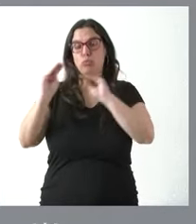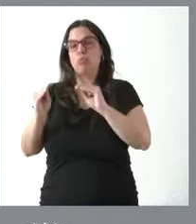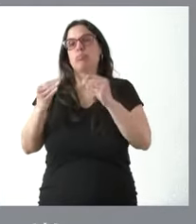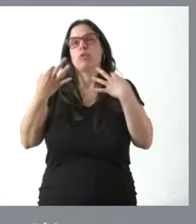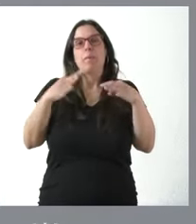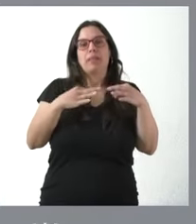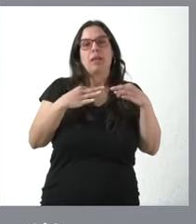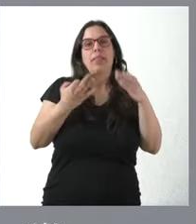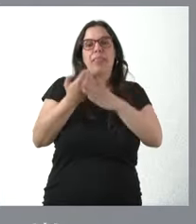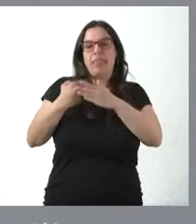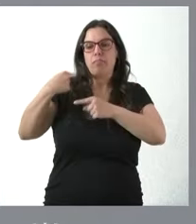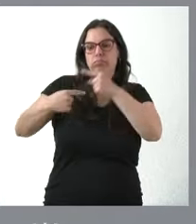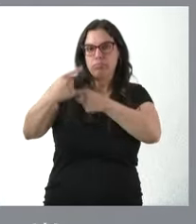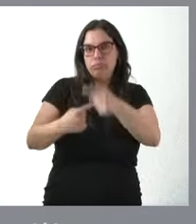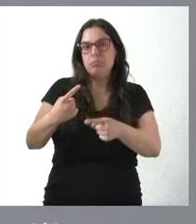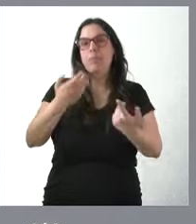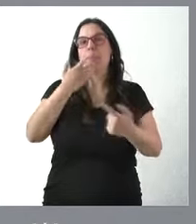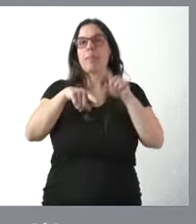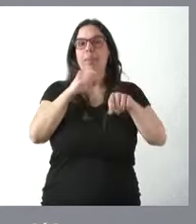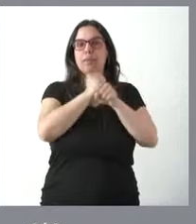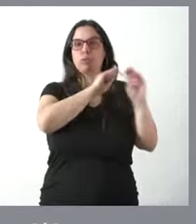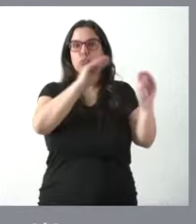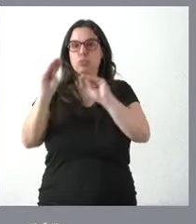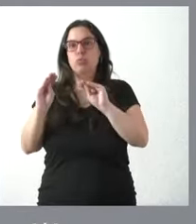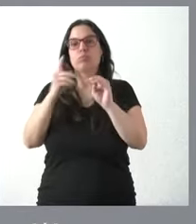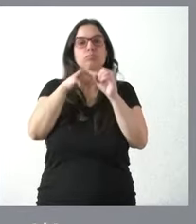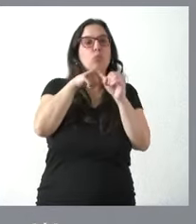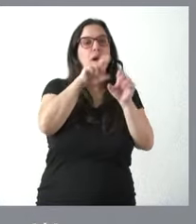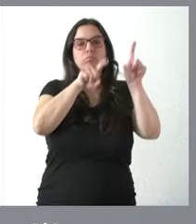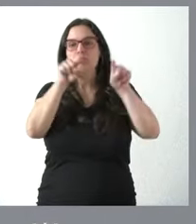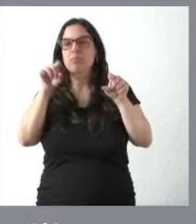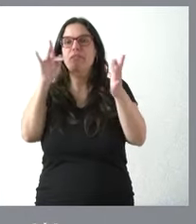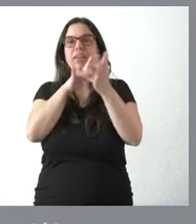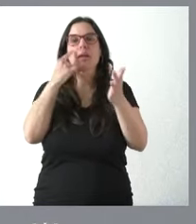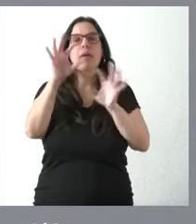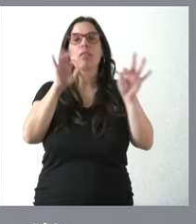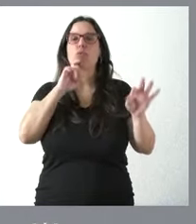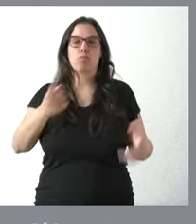por tanto que en función de los trabajos que realicen pues se encuentren en el hueco para que esto se pudiera producir